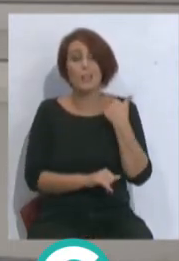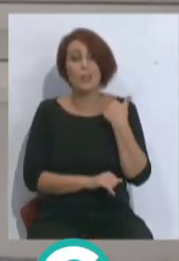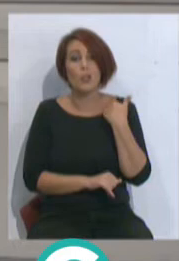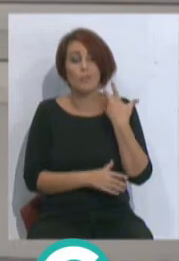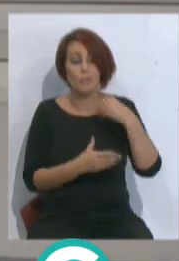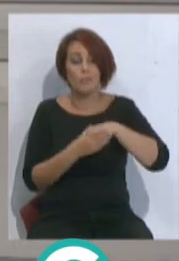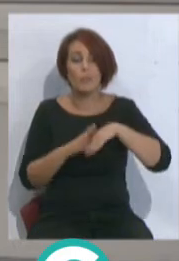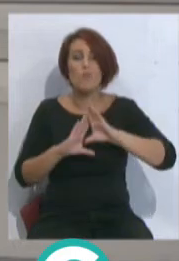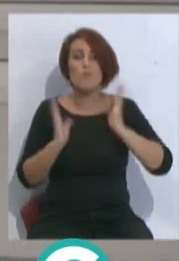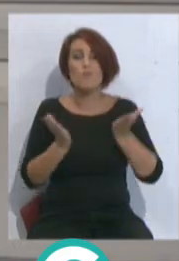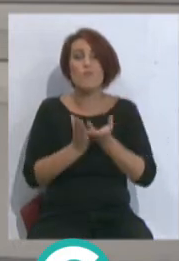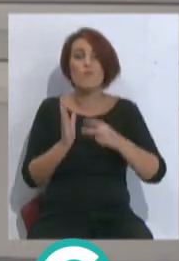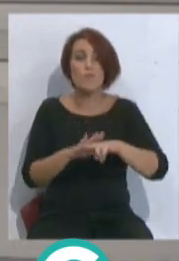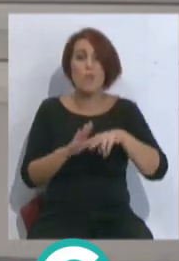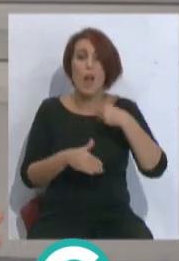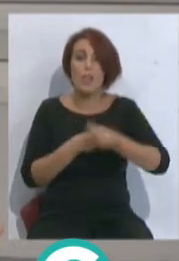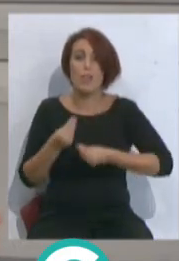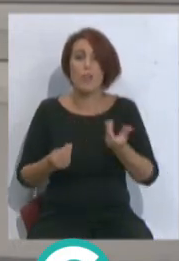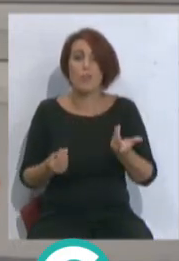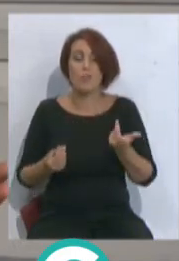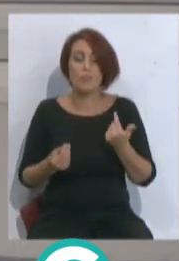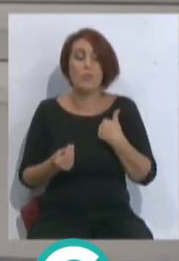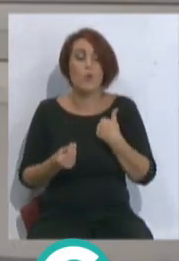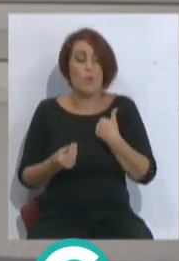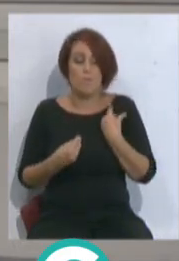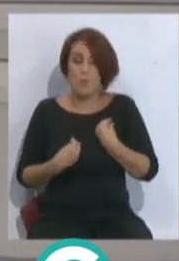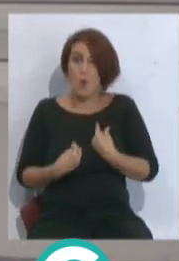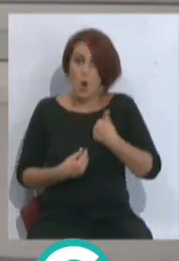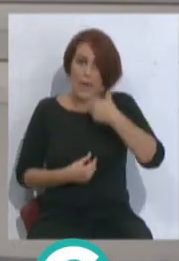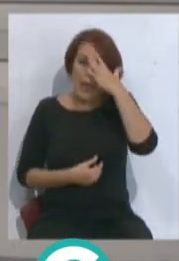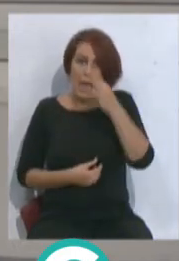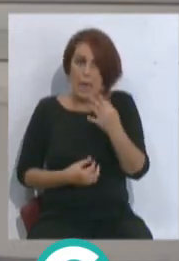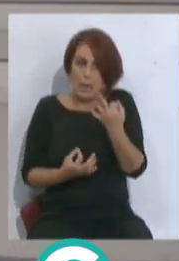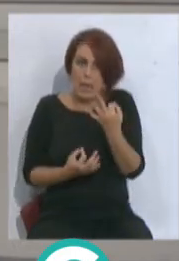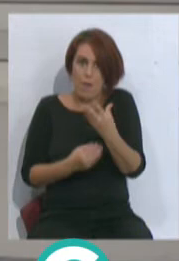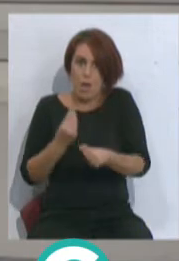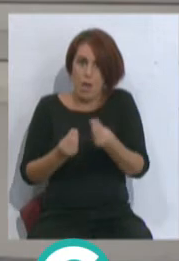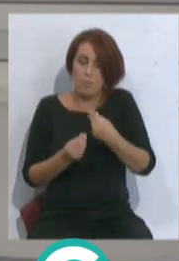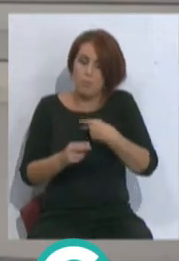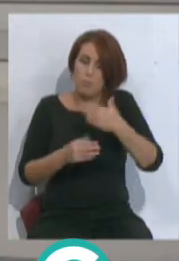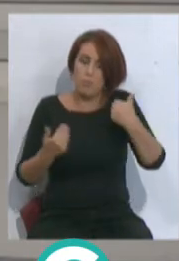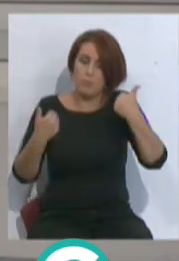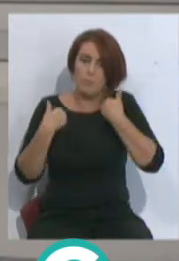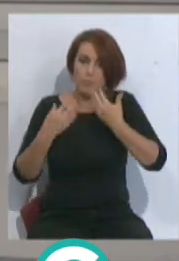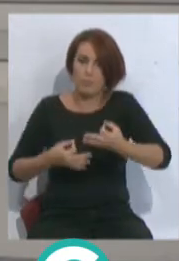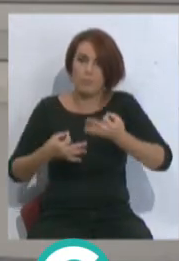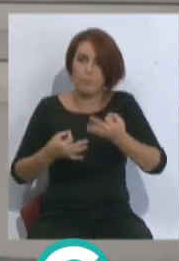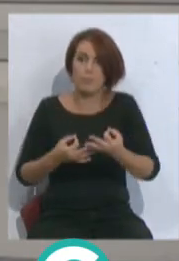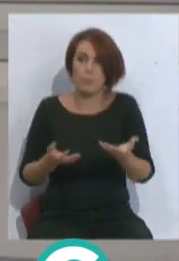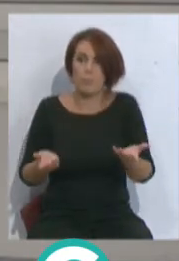en el fútbol haciendo lo que tenía que hacer, lo que creía yo que tenía que hacer siempre con responsabilidad,